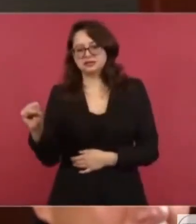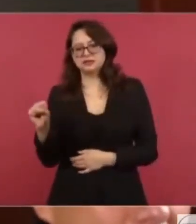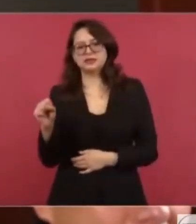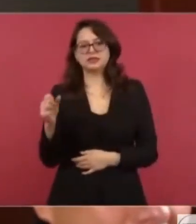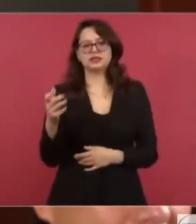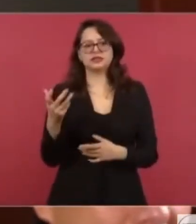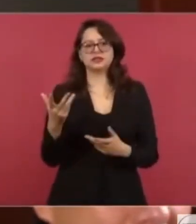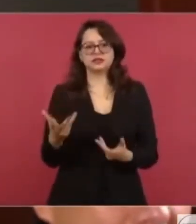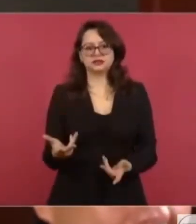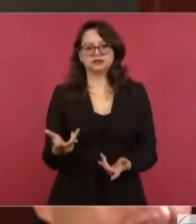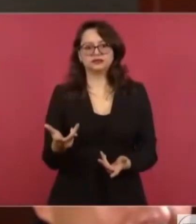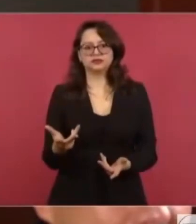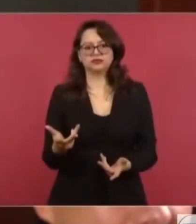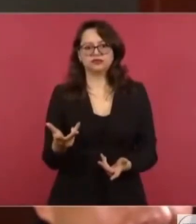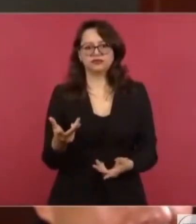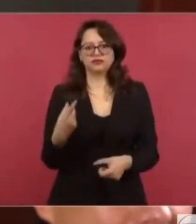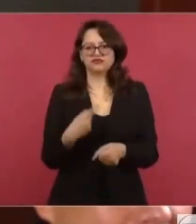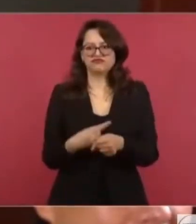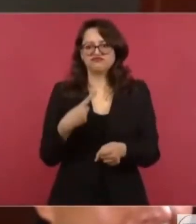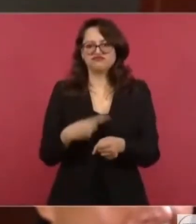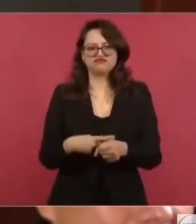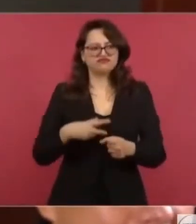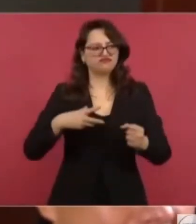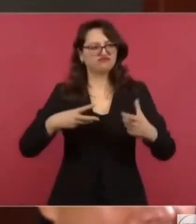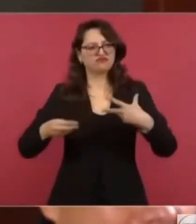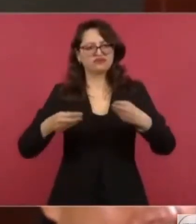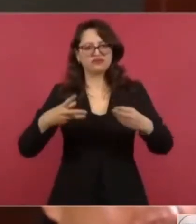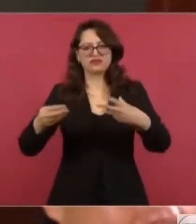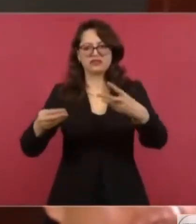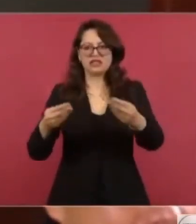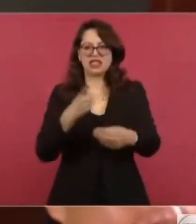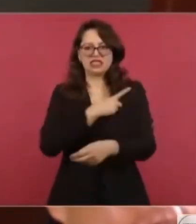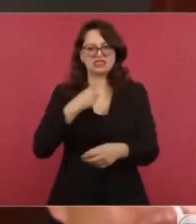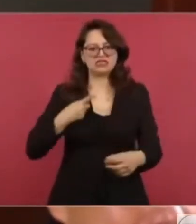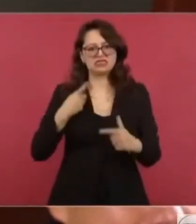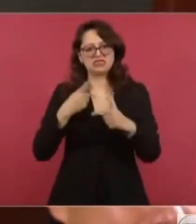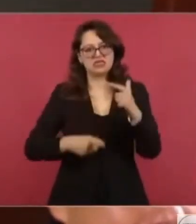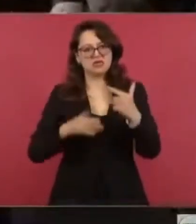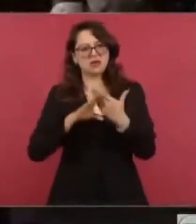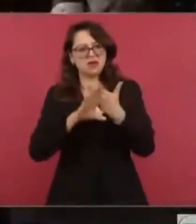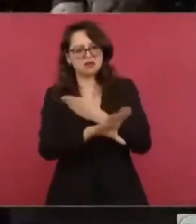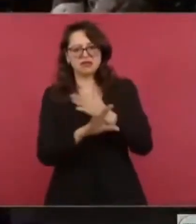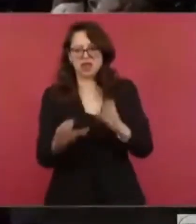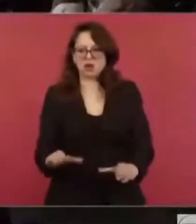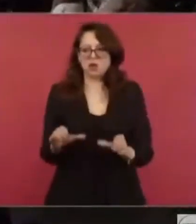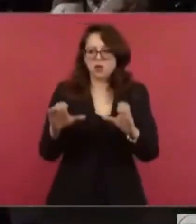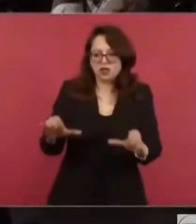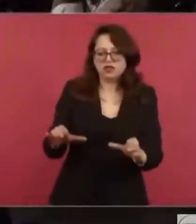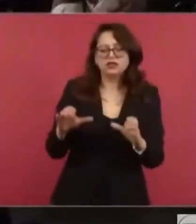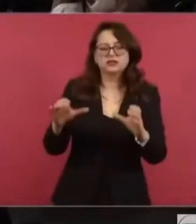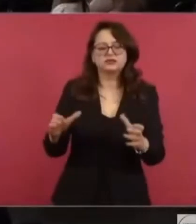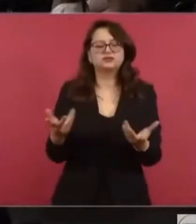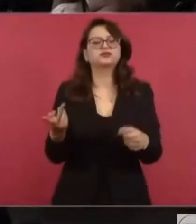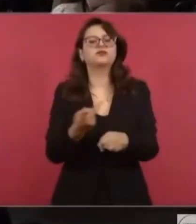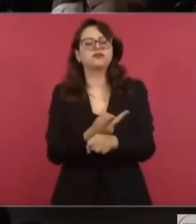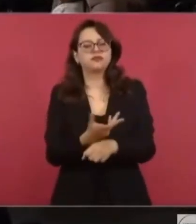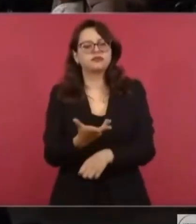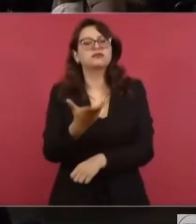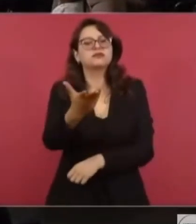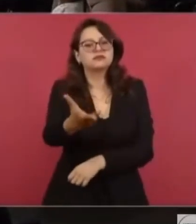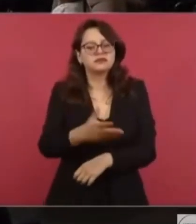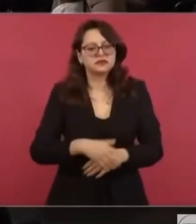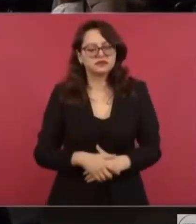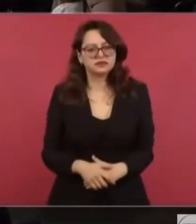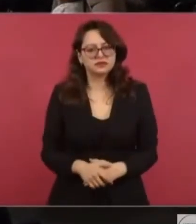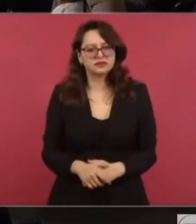pues evite brotes de epidemia, brotes de enfermedades para que la población no corra este riesgo, presidente. Y usted ya explicó también